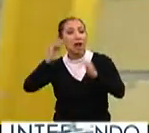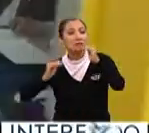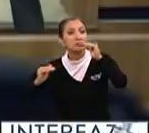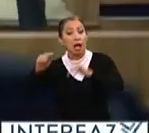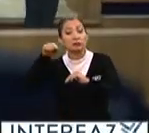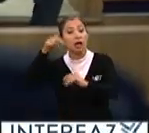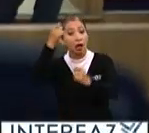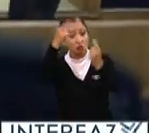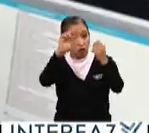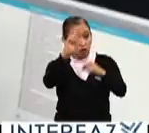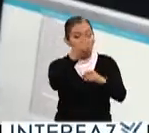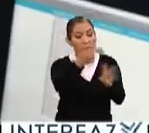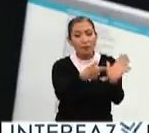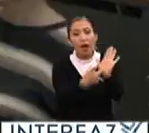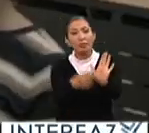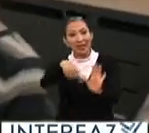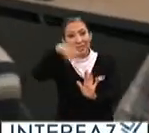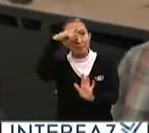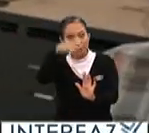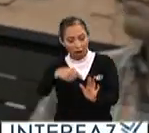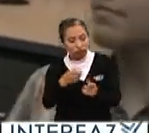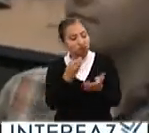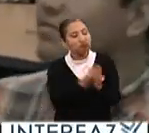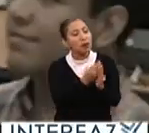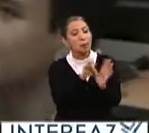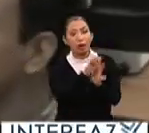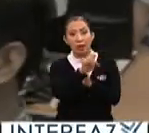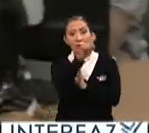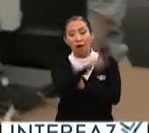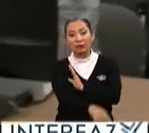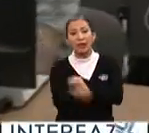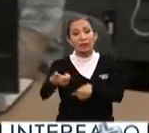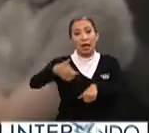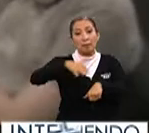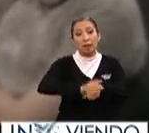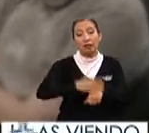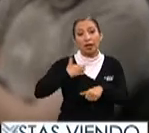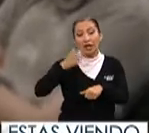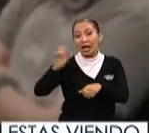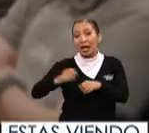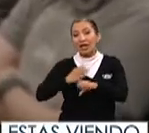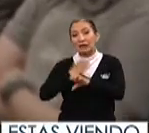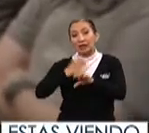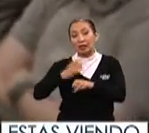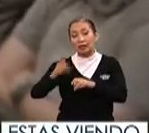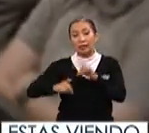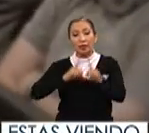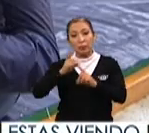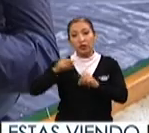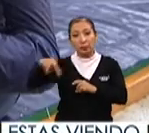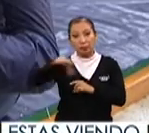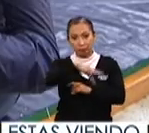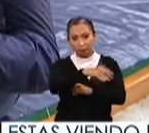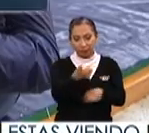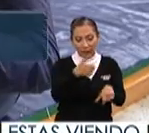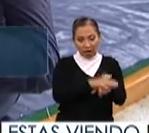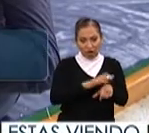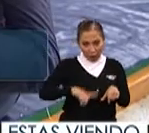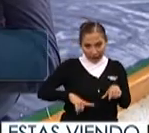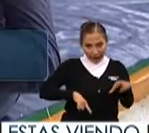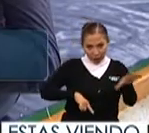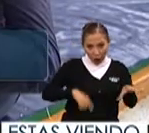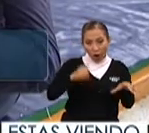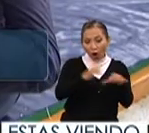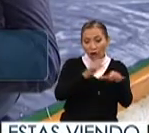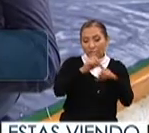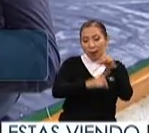es la que algunas universidades de nuestro país imparten como lo es la de administración de entidades deportivas desde el ámbito de la administración pública